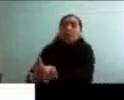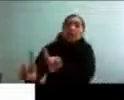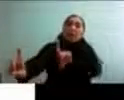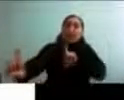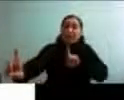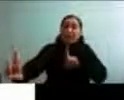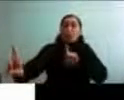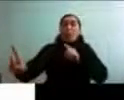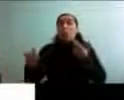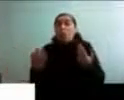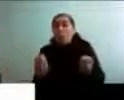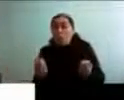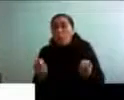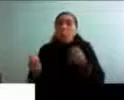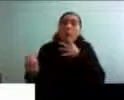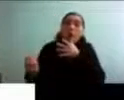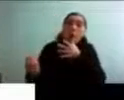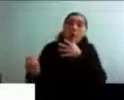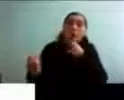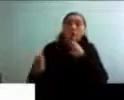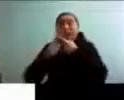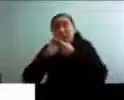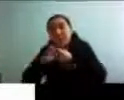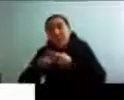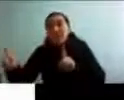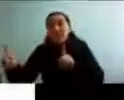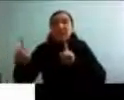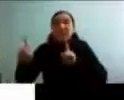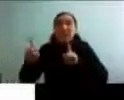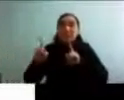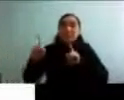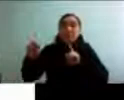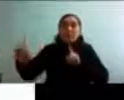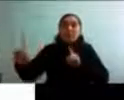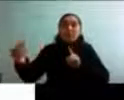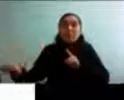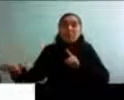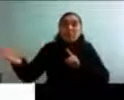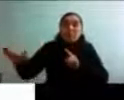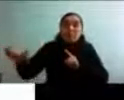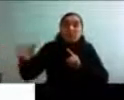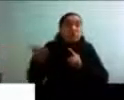porque nos vamos diferenciando unos de otros o porque la gente se muere, en fin.